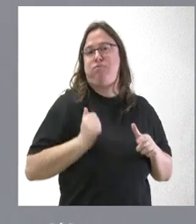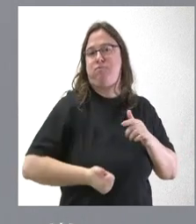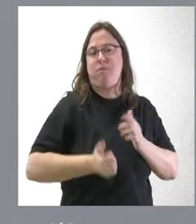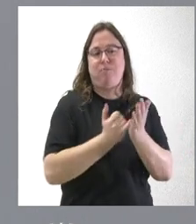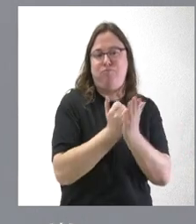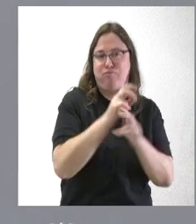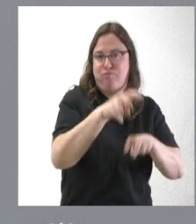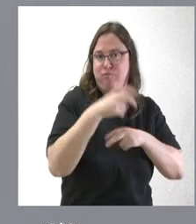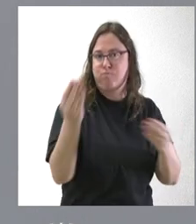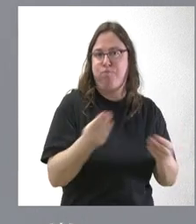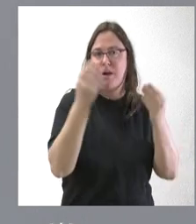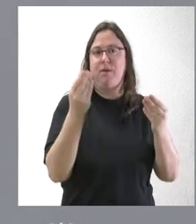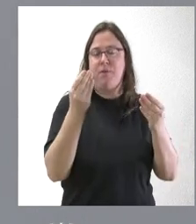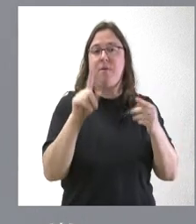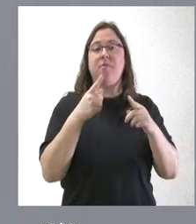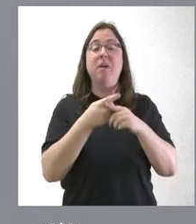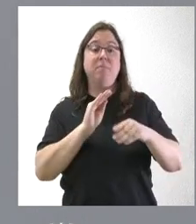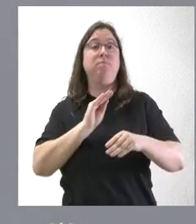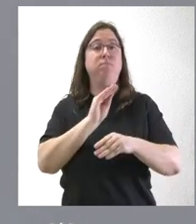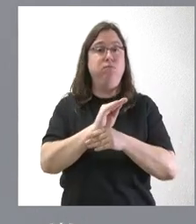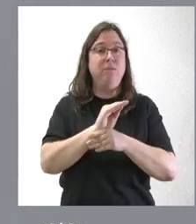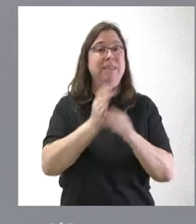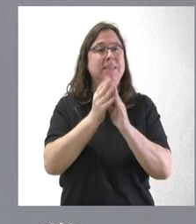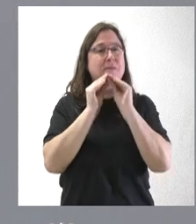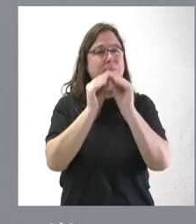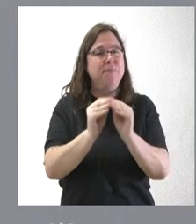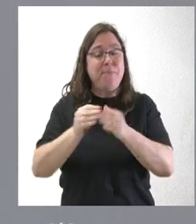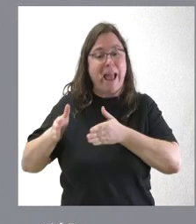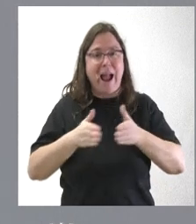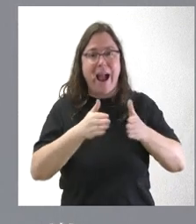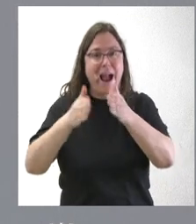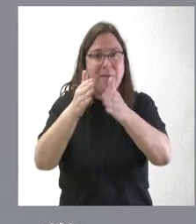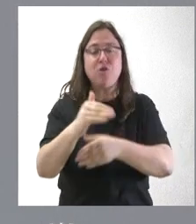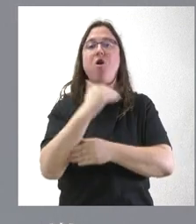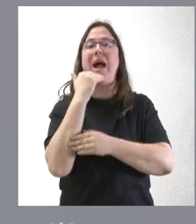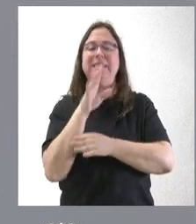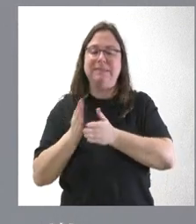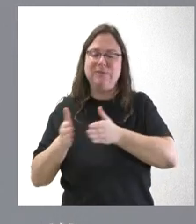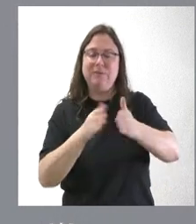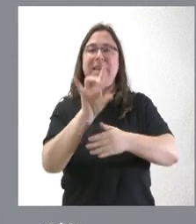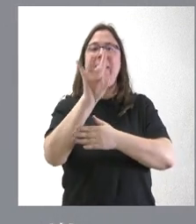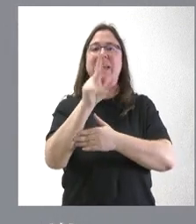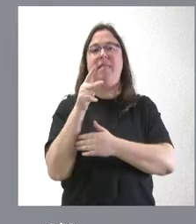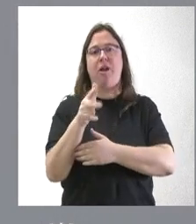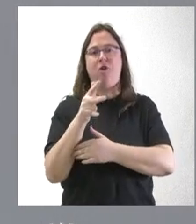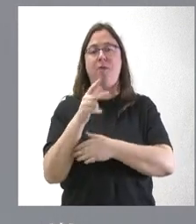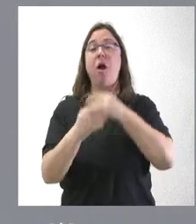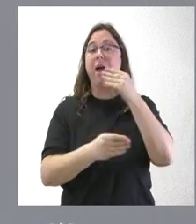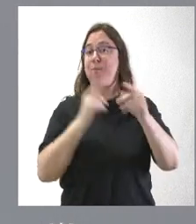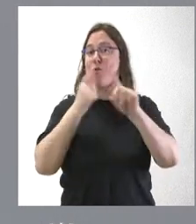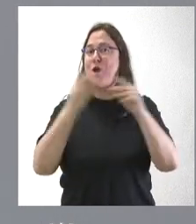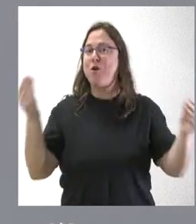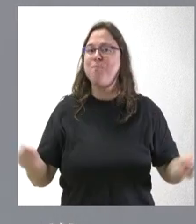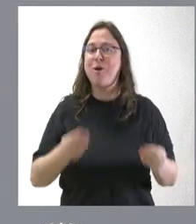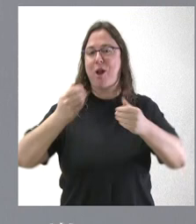agraria. La inversión supone actuaciones en redes de caminos de casi 15 kilómetros. Naturalmente, lo que estamos hablando es mejorar la